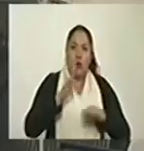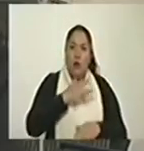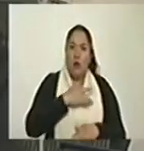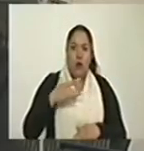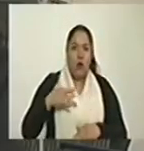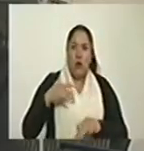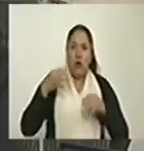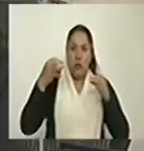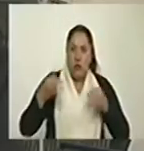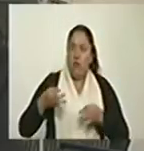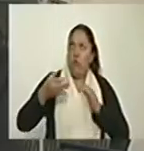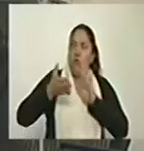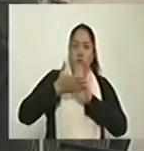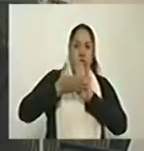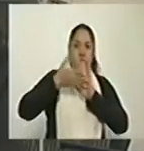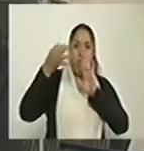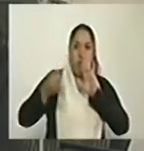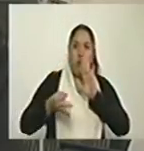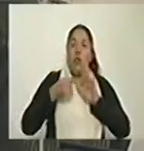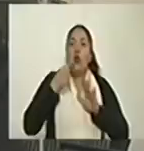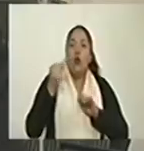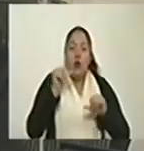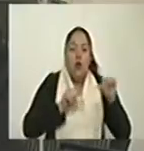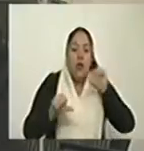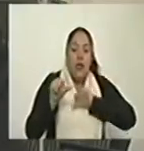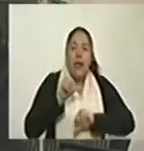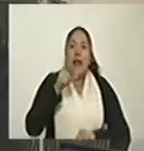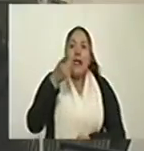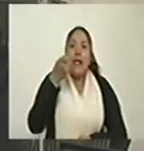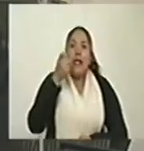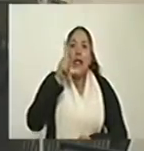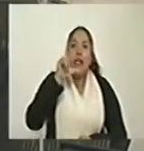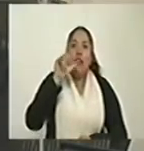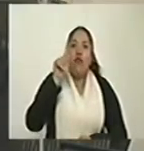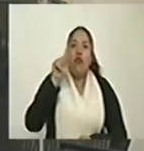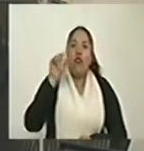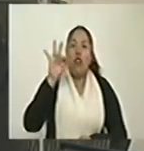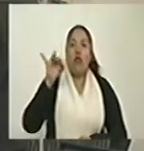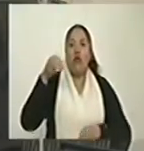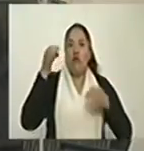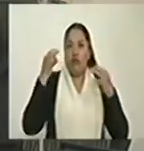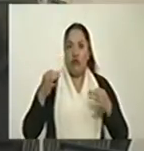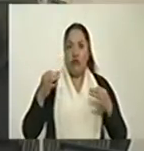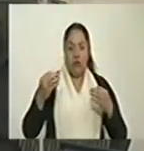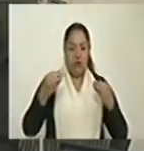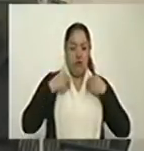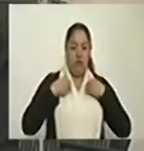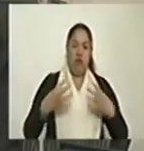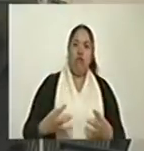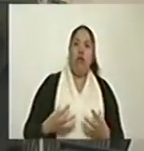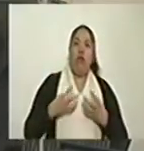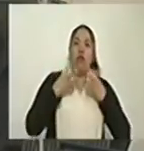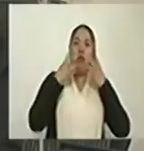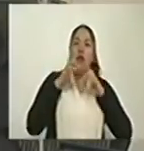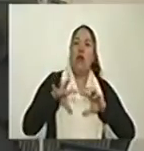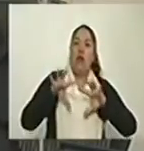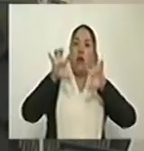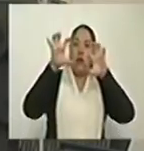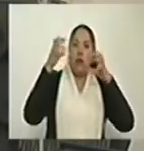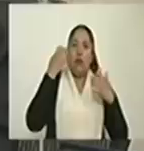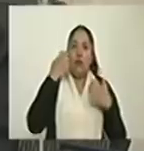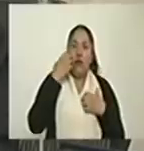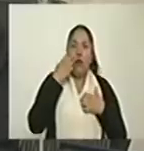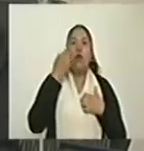controvertido que el glifosato producía cáncer. Pero en ese mismo estudio salía que ser